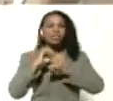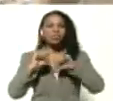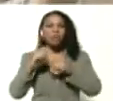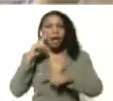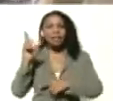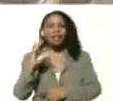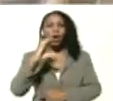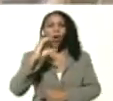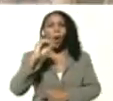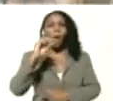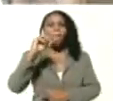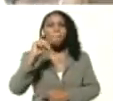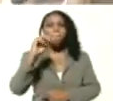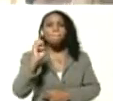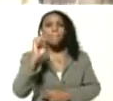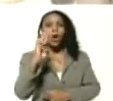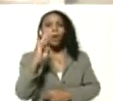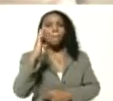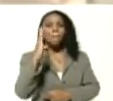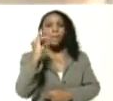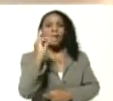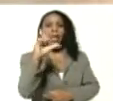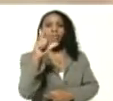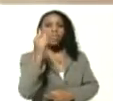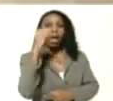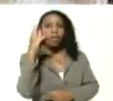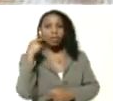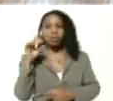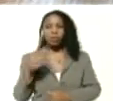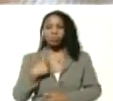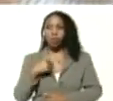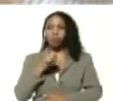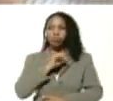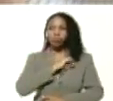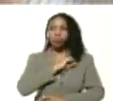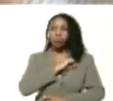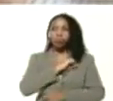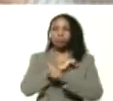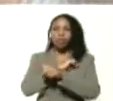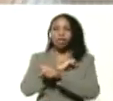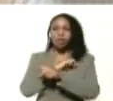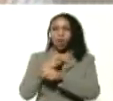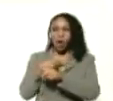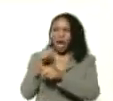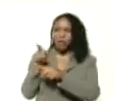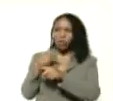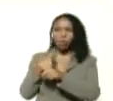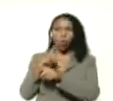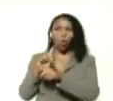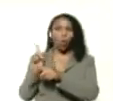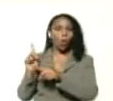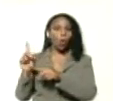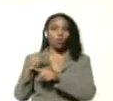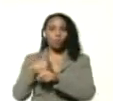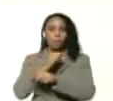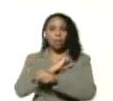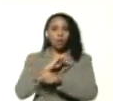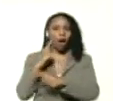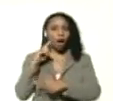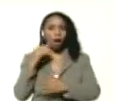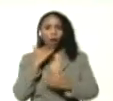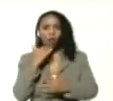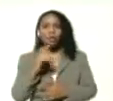comorbilidad, tiene que ir a vacunarse. Uno se asusta. No, yo no me voy a vacunar con comorbilidad. No, no. O patología